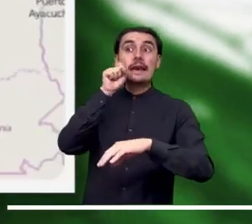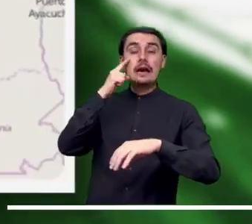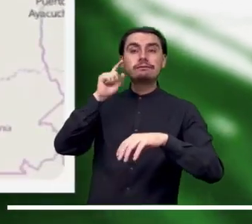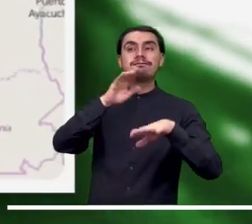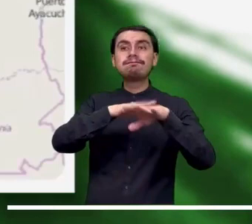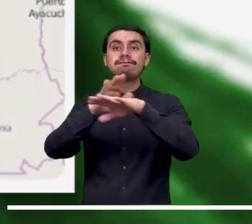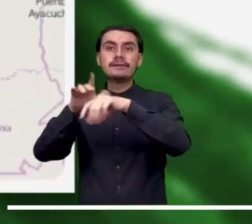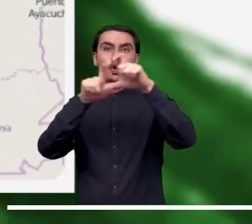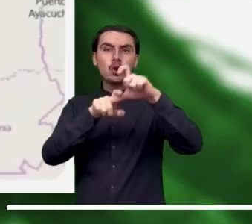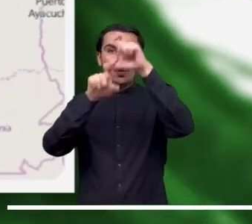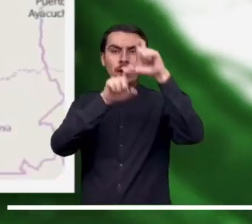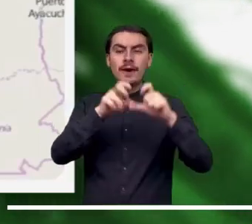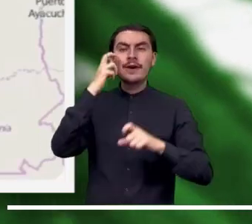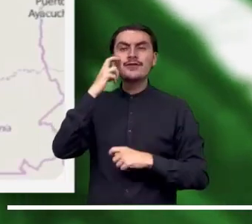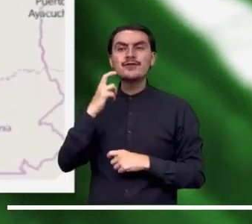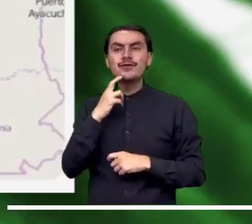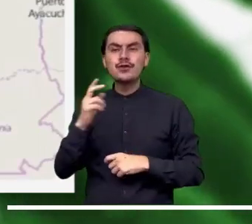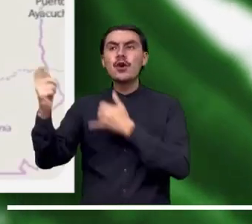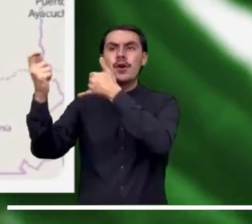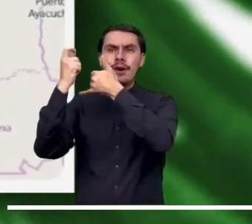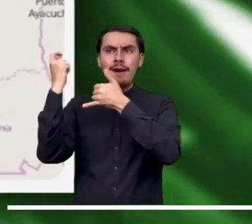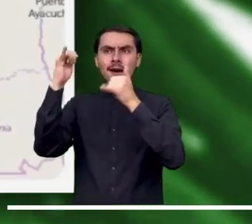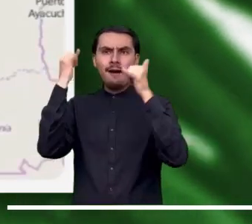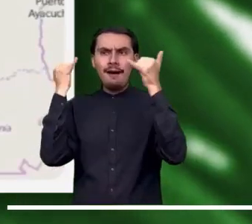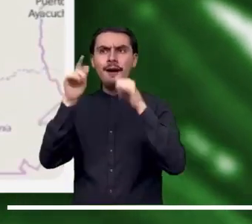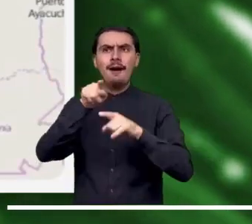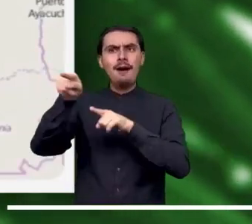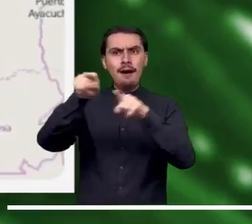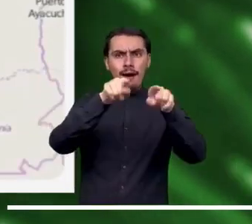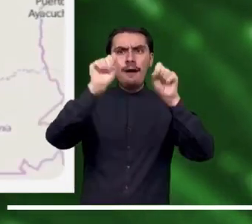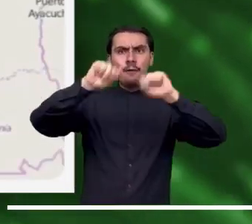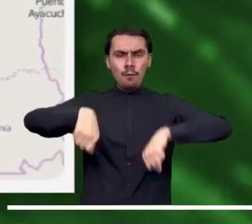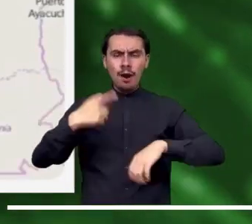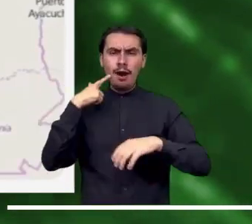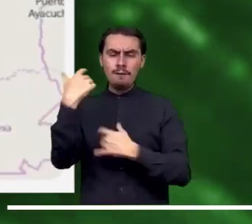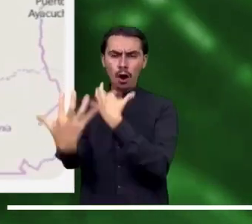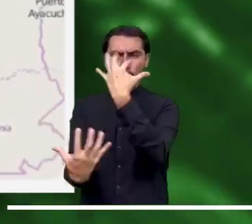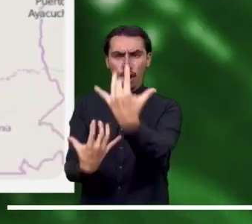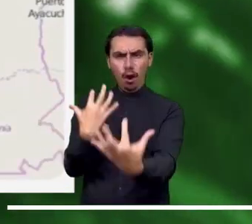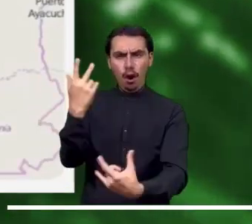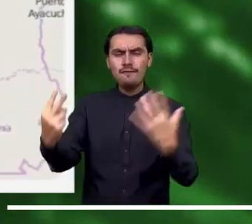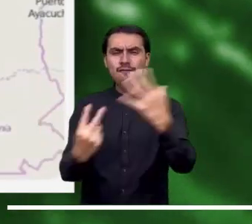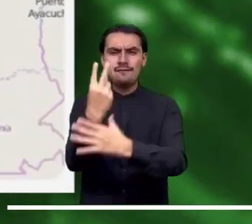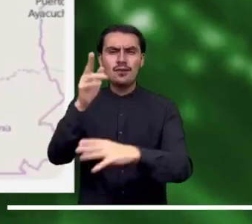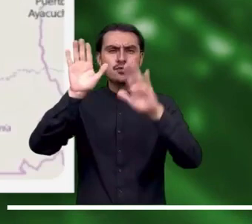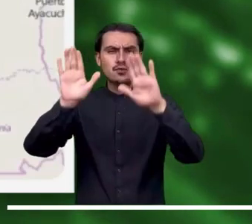Alerta roja por probables incendios en la cobertura vegetal del departamento de Chocó.